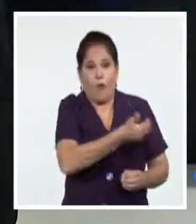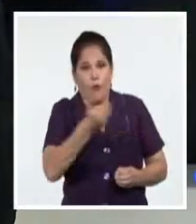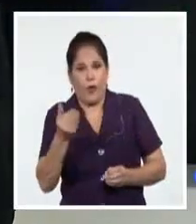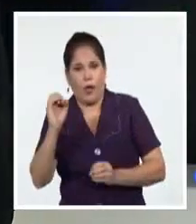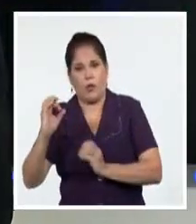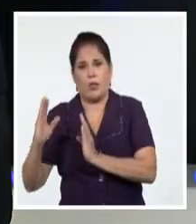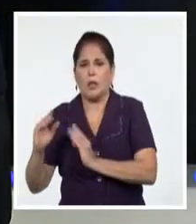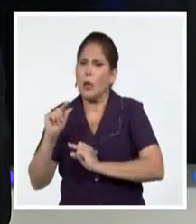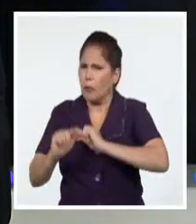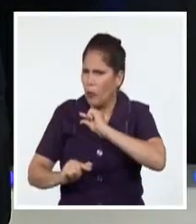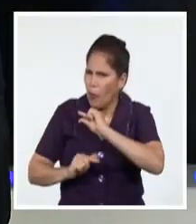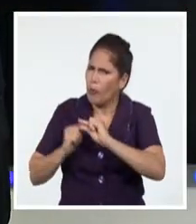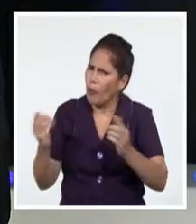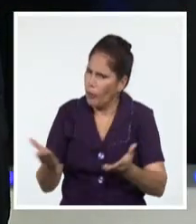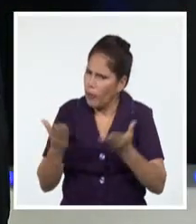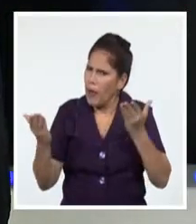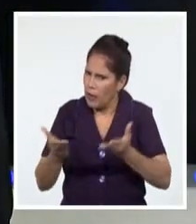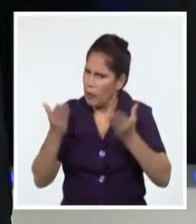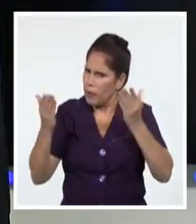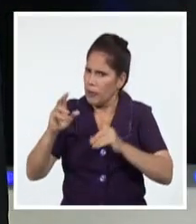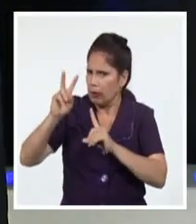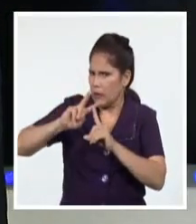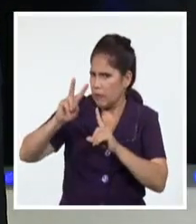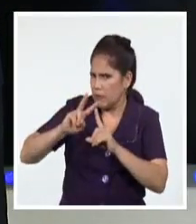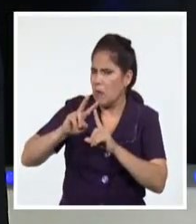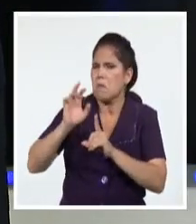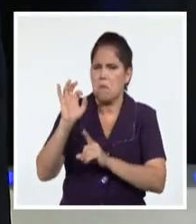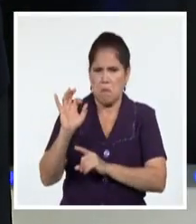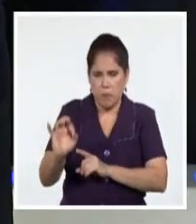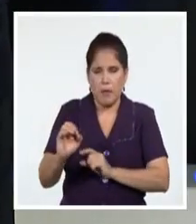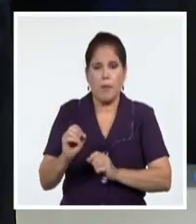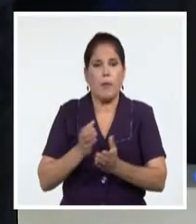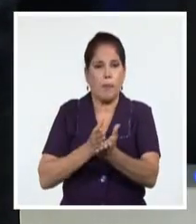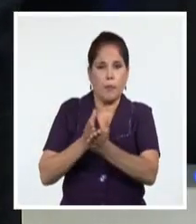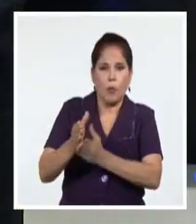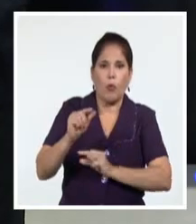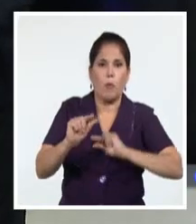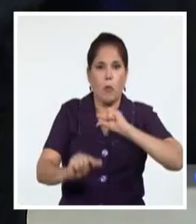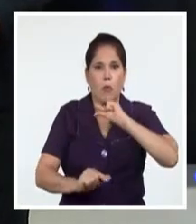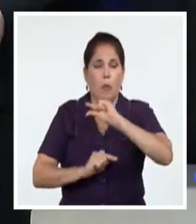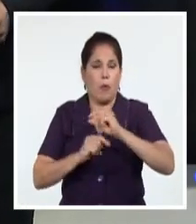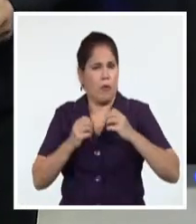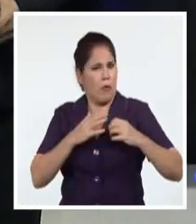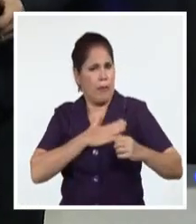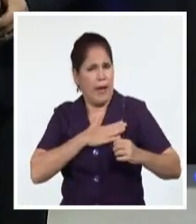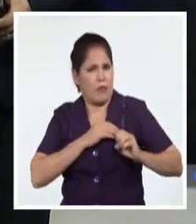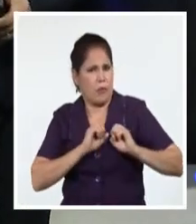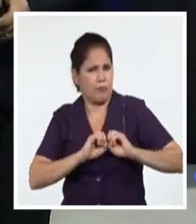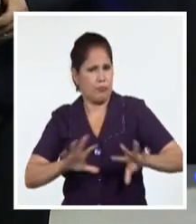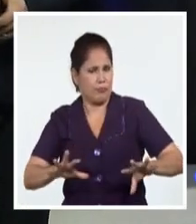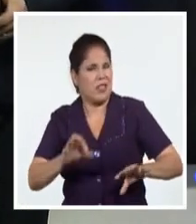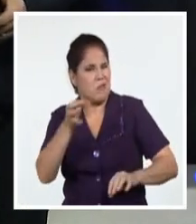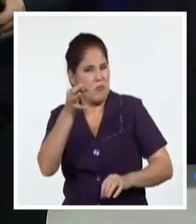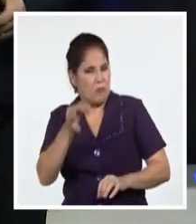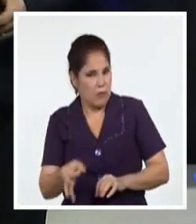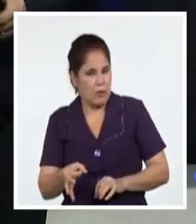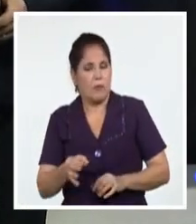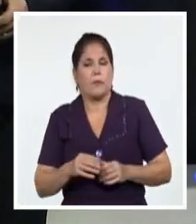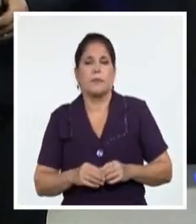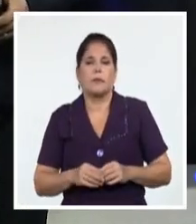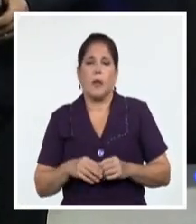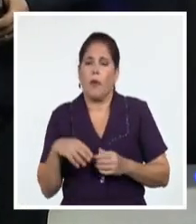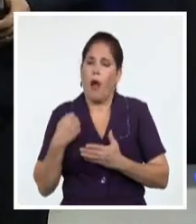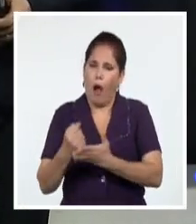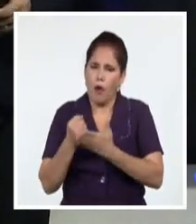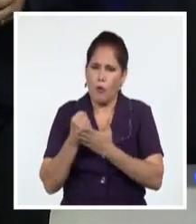fase recuperativa y nuestros medios le darán seguimiento a un proceso al que habrá que entrarle con categoría 5 en la escala de la